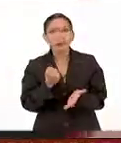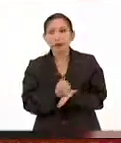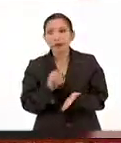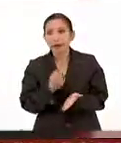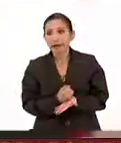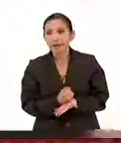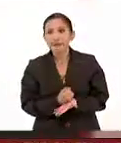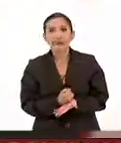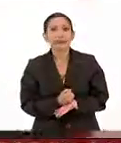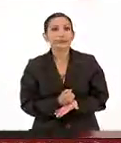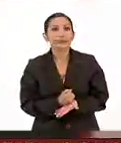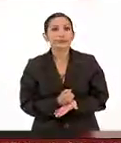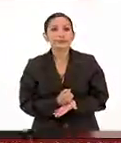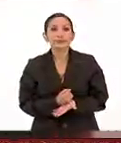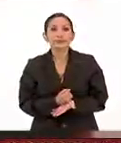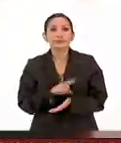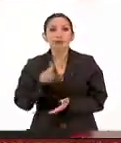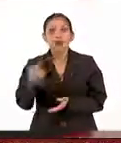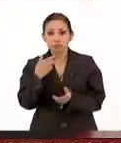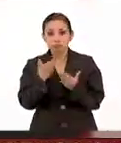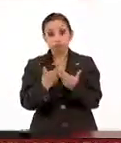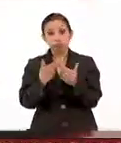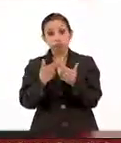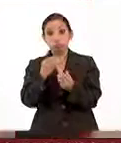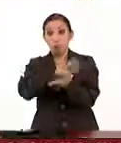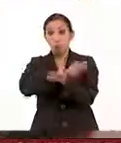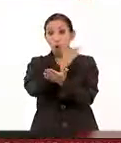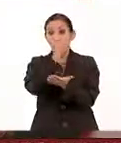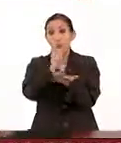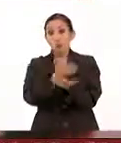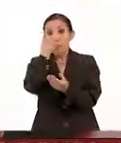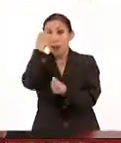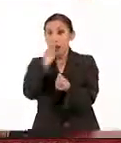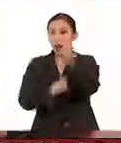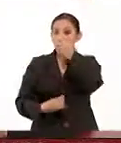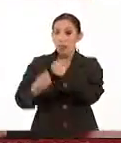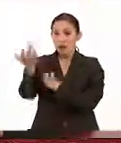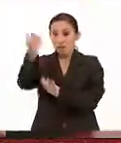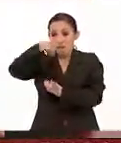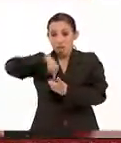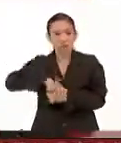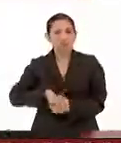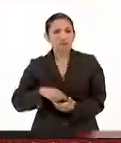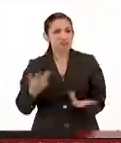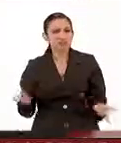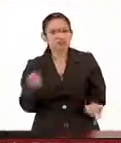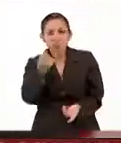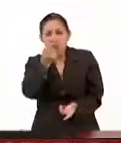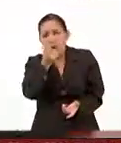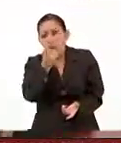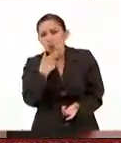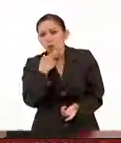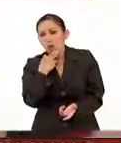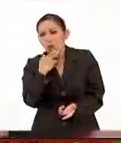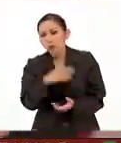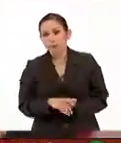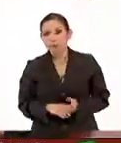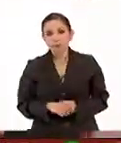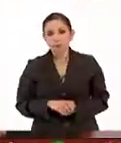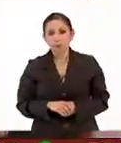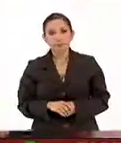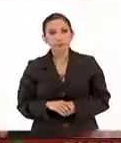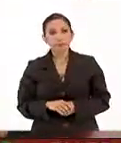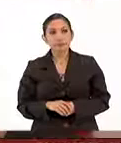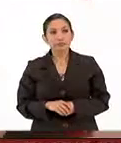tendríamos las cantidades suficientes si no tuviéramos la tecnología apropiada.